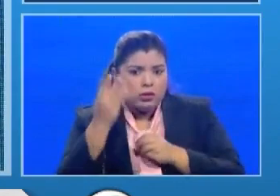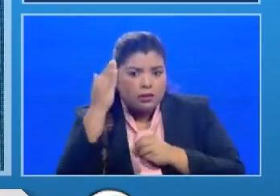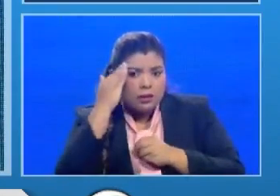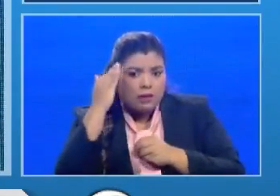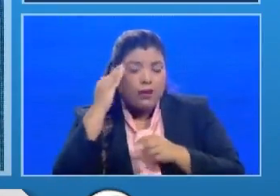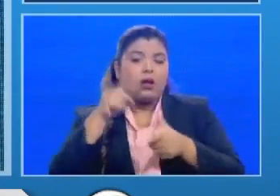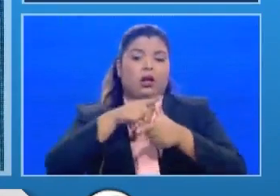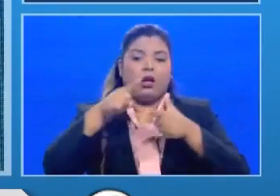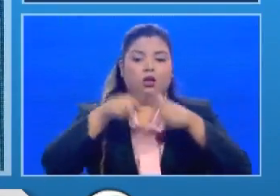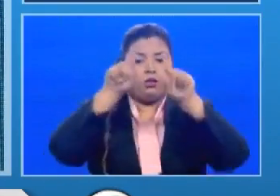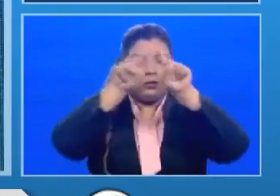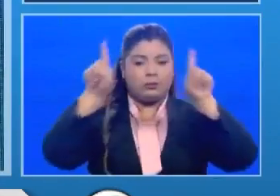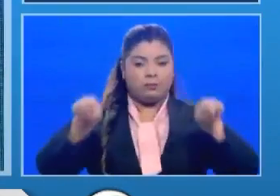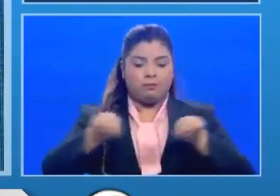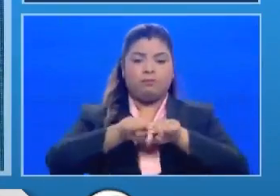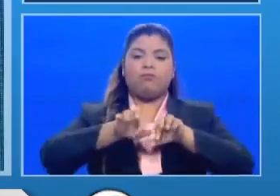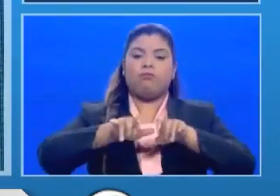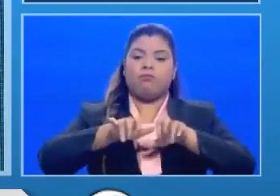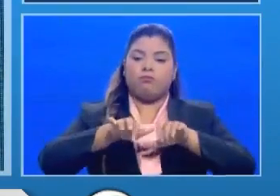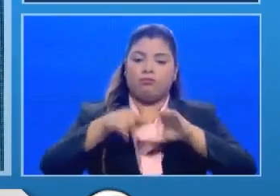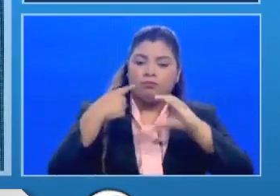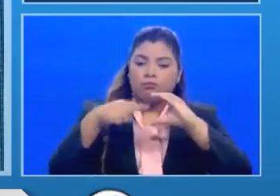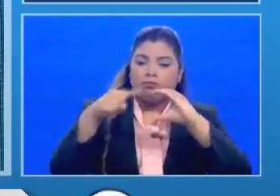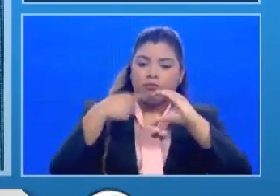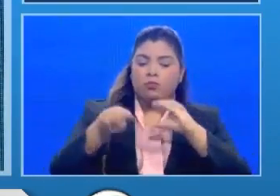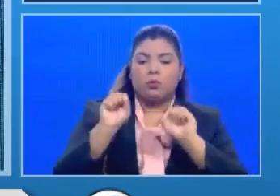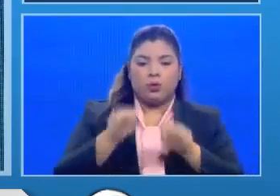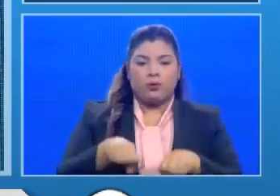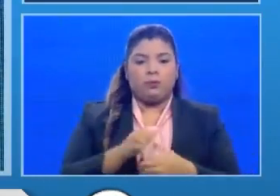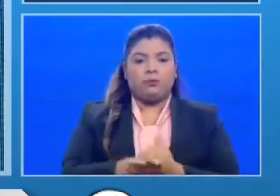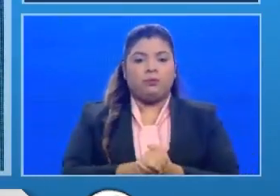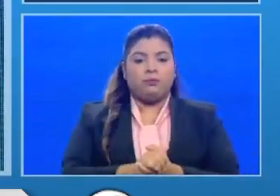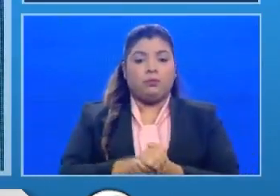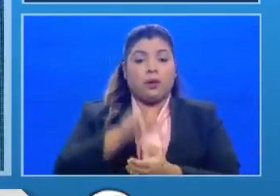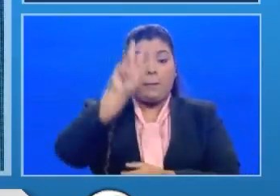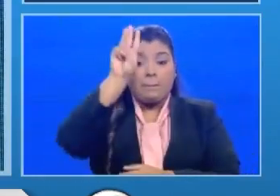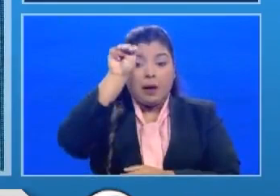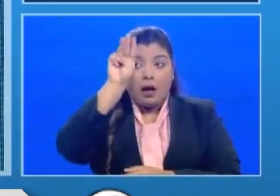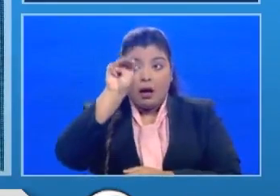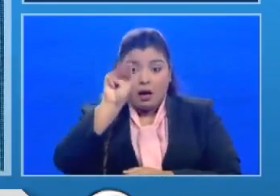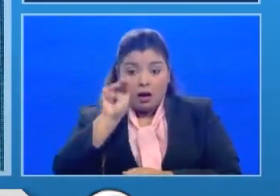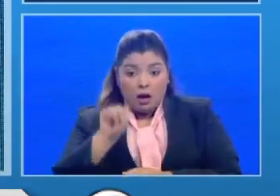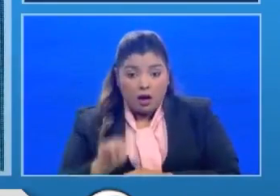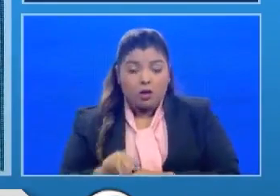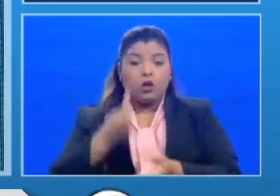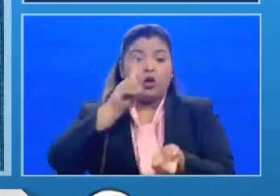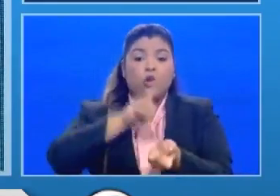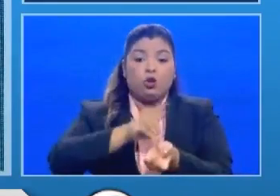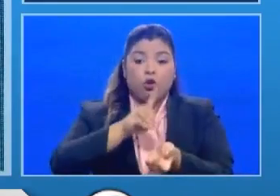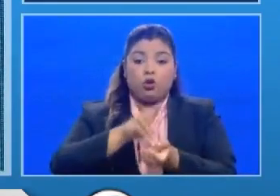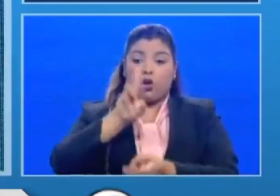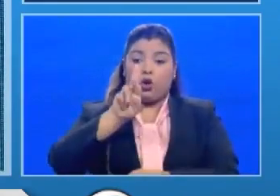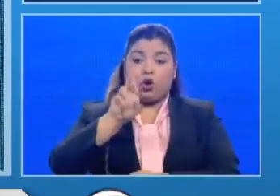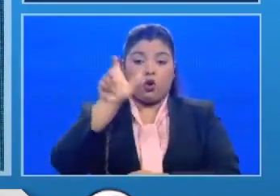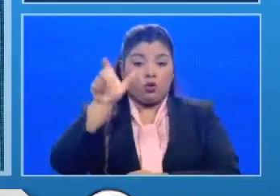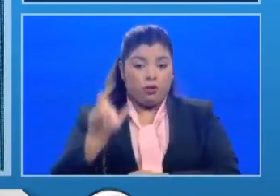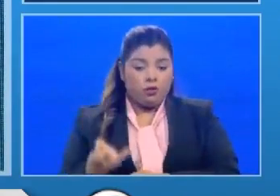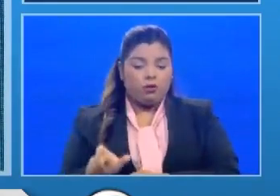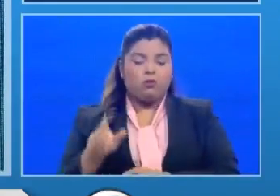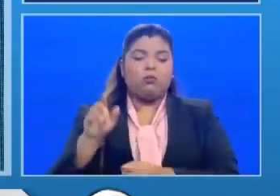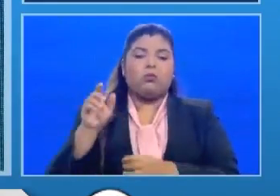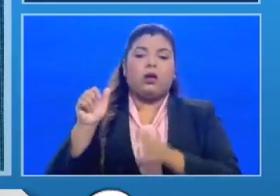martes estamos presentando el informe que el doctor Rodrigo de Antonio, conjuntamente con los asesores